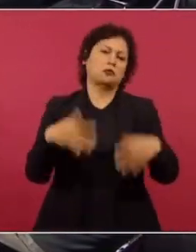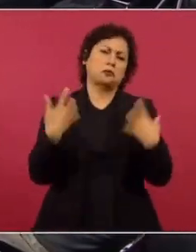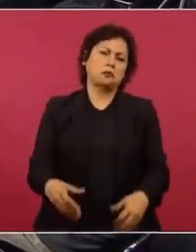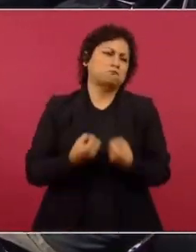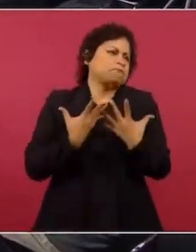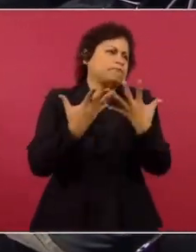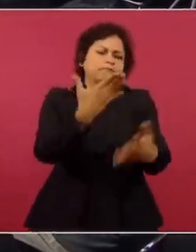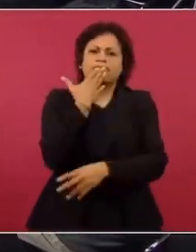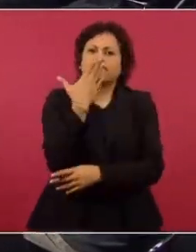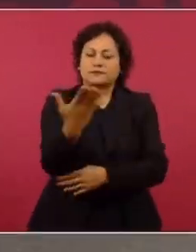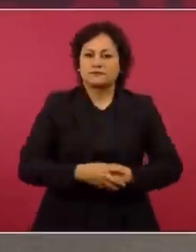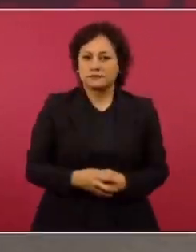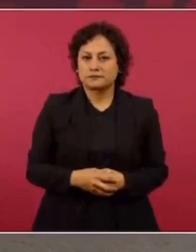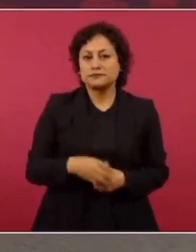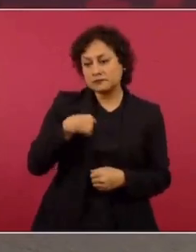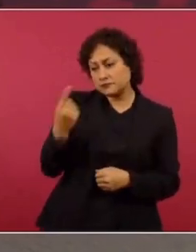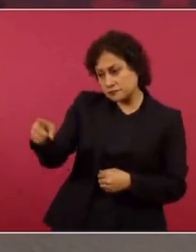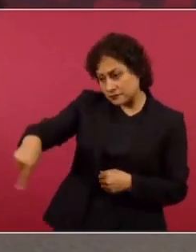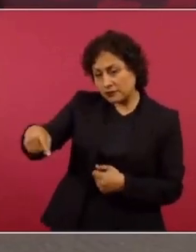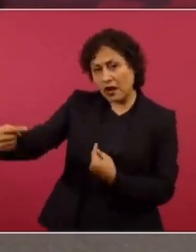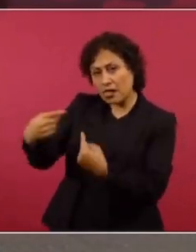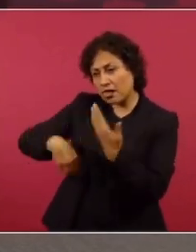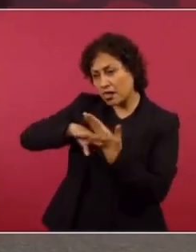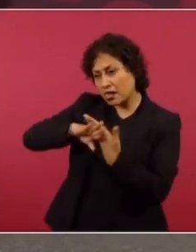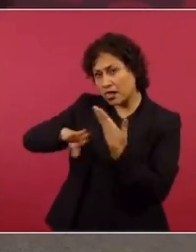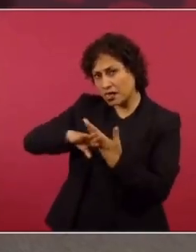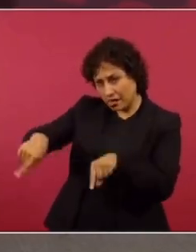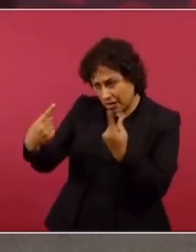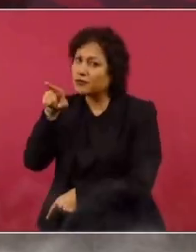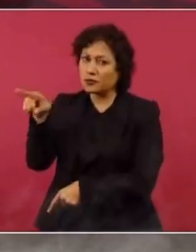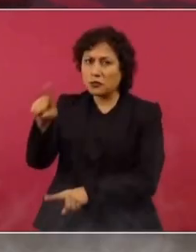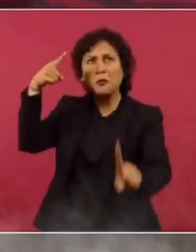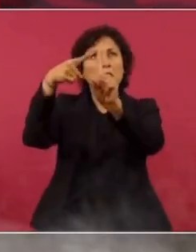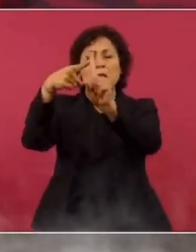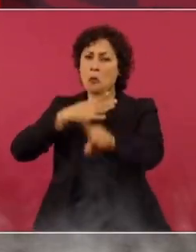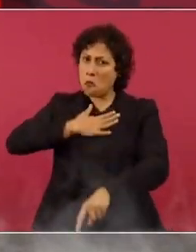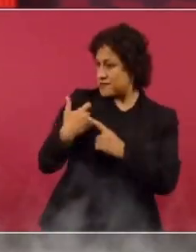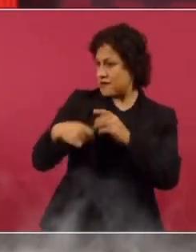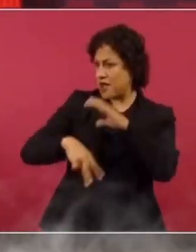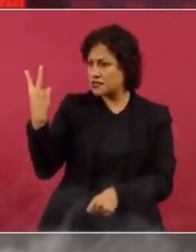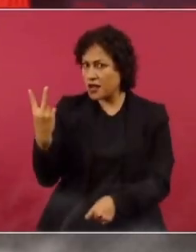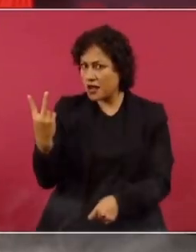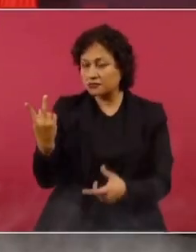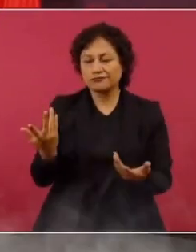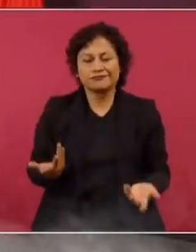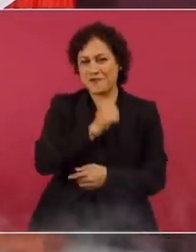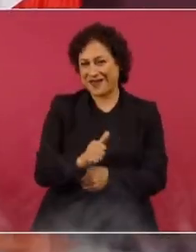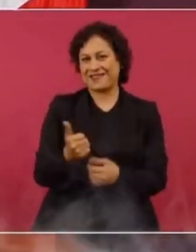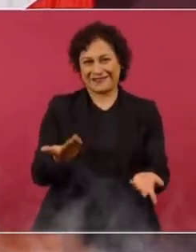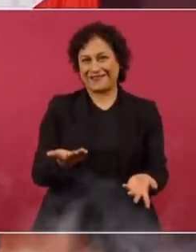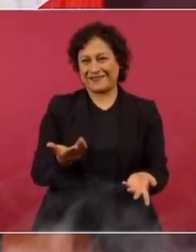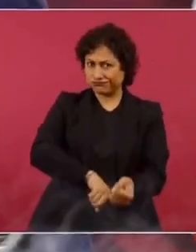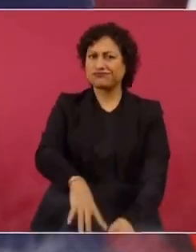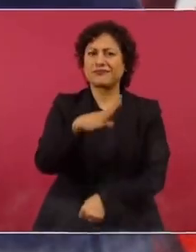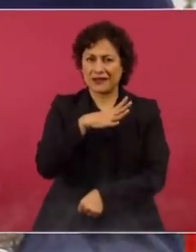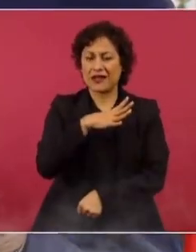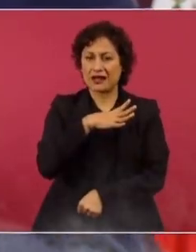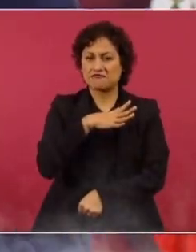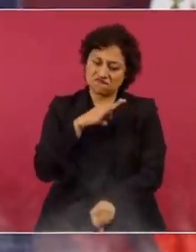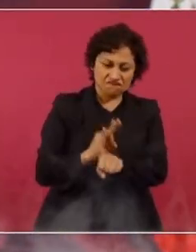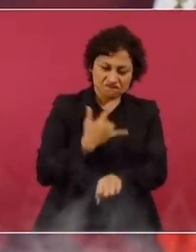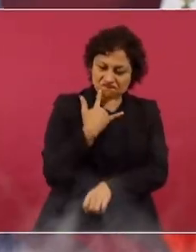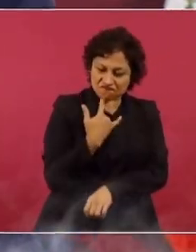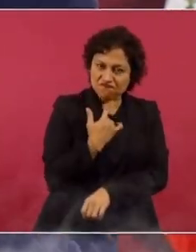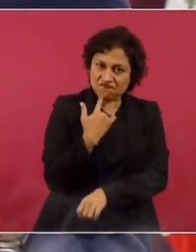¿Qué les recomiendo yo a nuestros adversarios, opositores? Que luchen por causas justas. Si no tienen causa, ya no van a poder salir adelante. Si se lucha